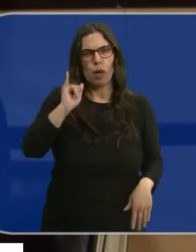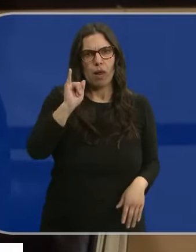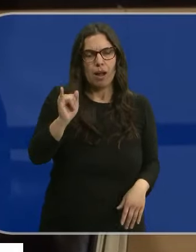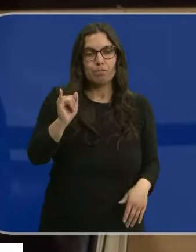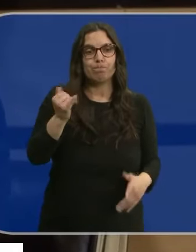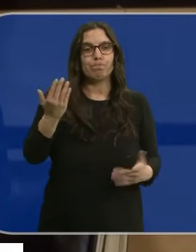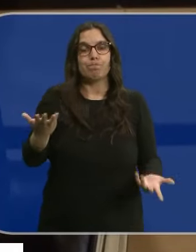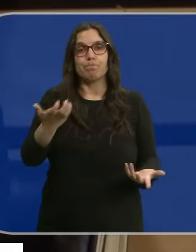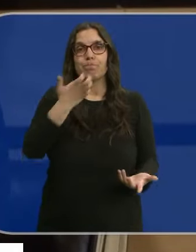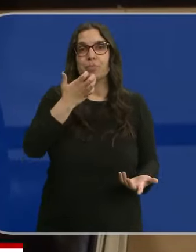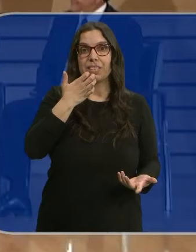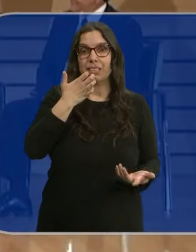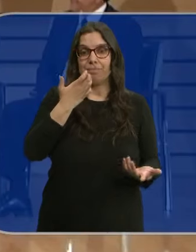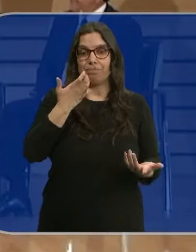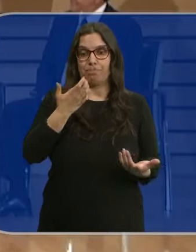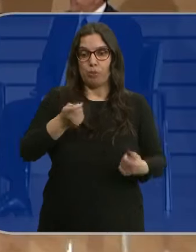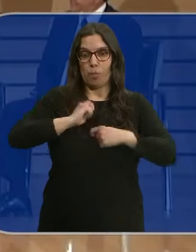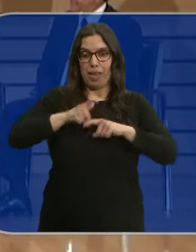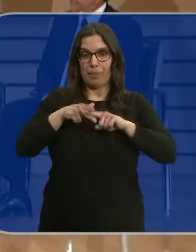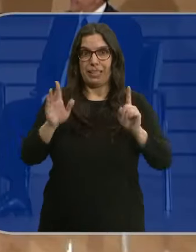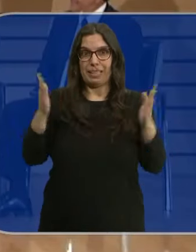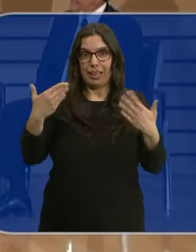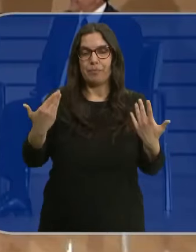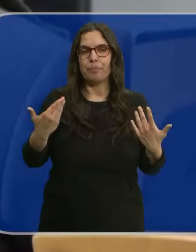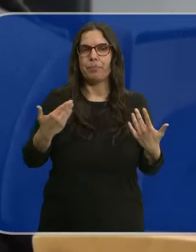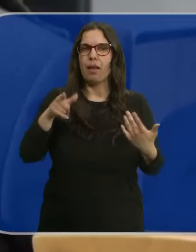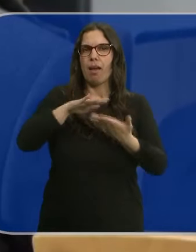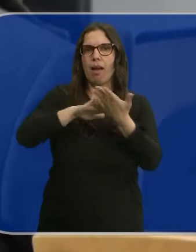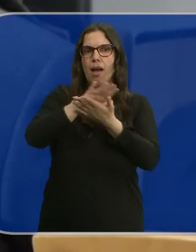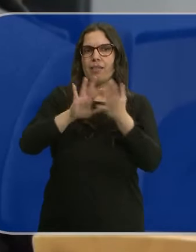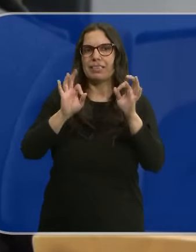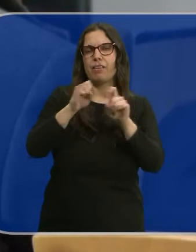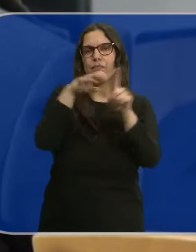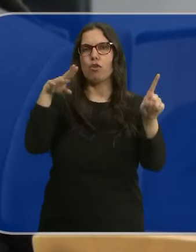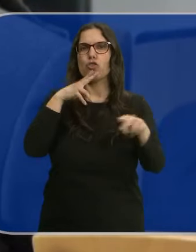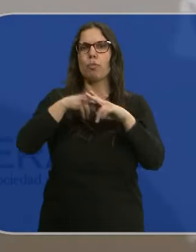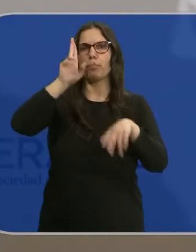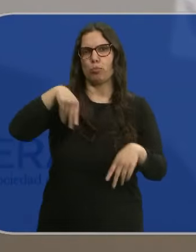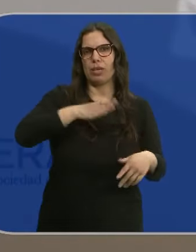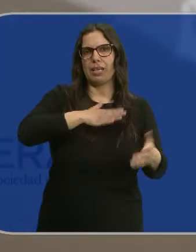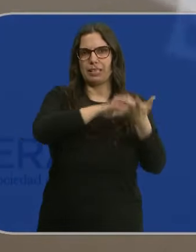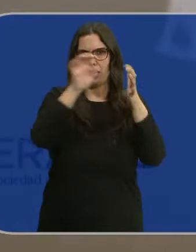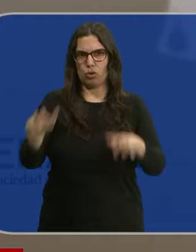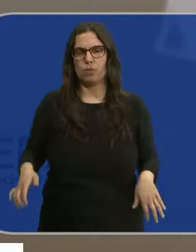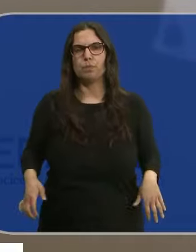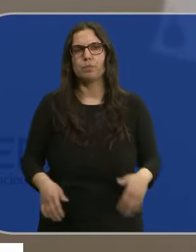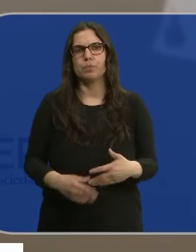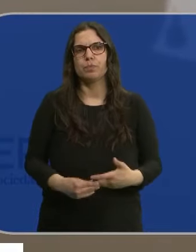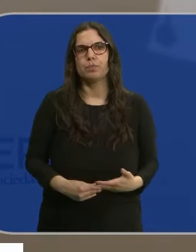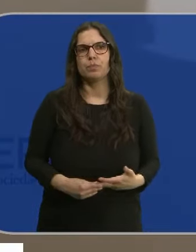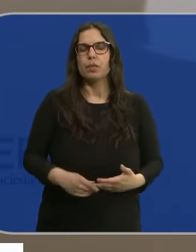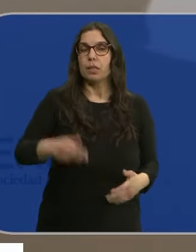pero si no tenemos medios... De ellos se ha hablado hoy aquí. Buenos días. En el foro somos Castilla y León. También es muy importante